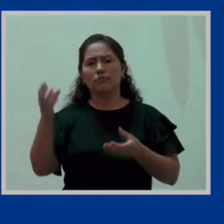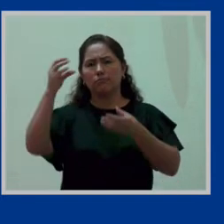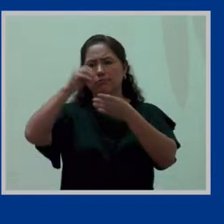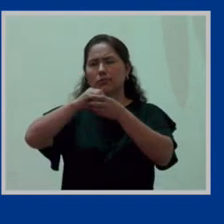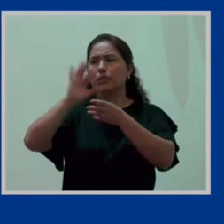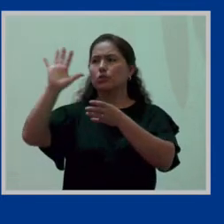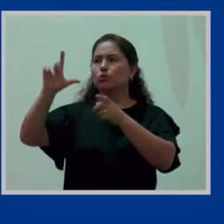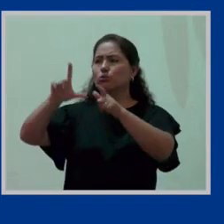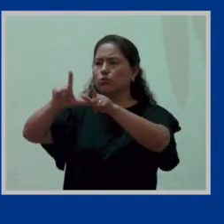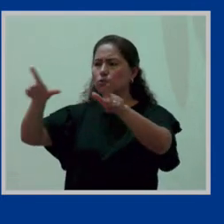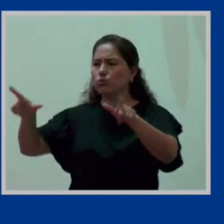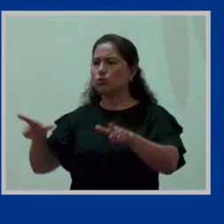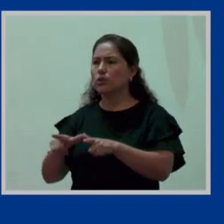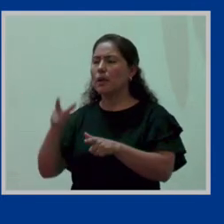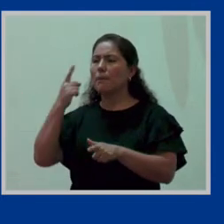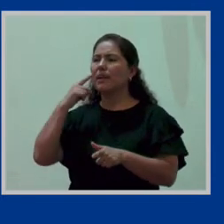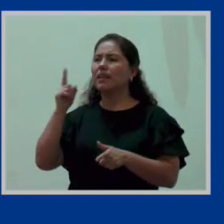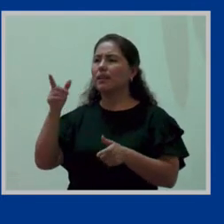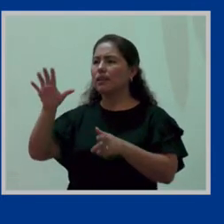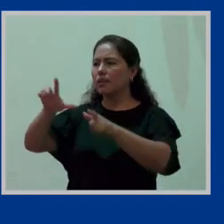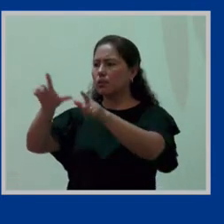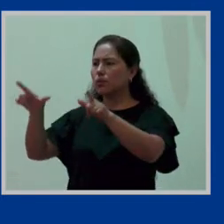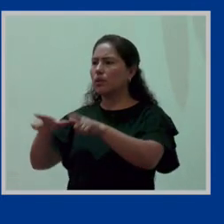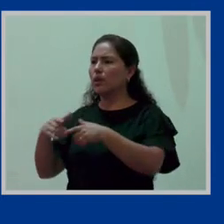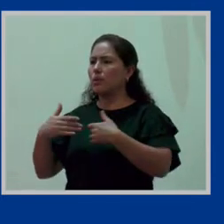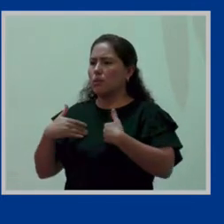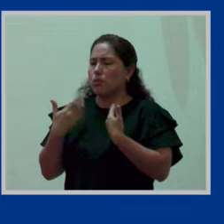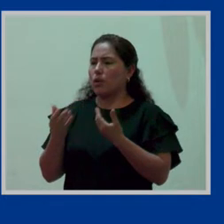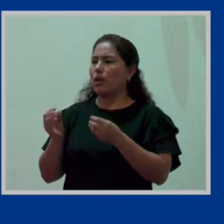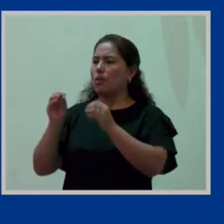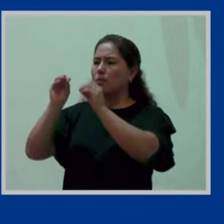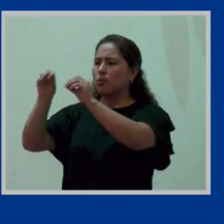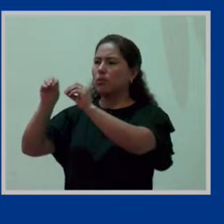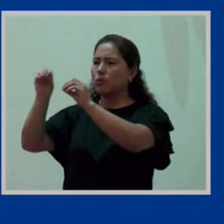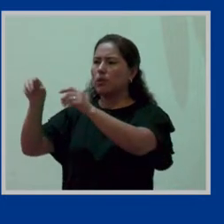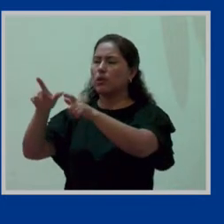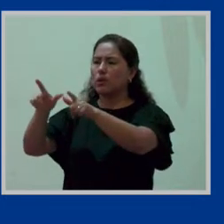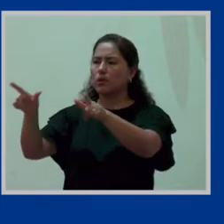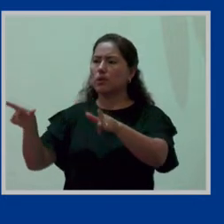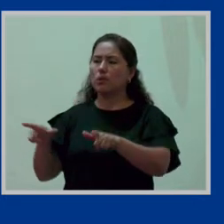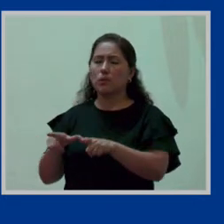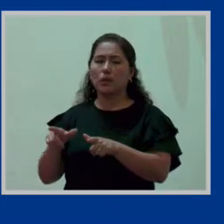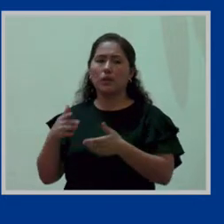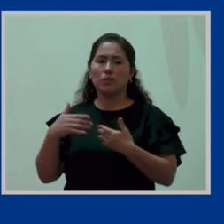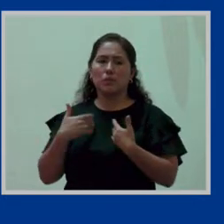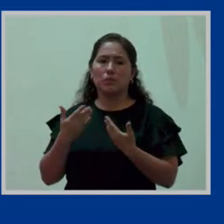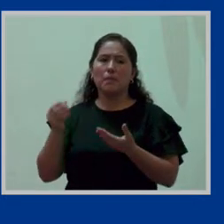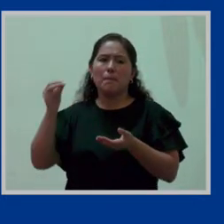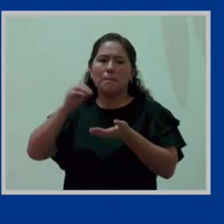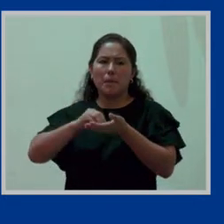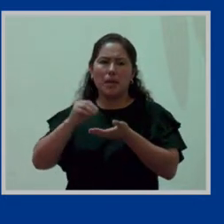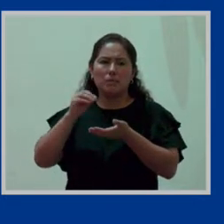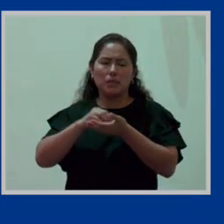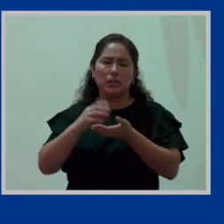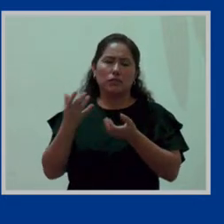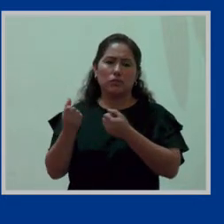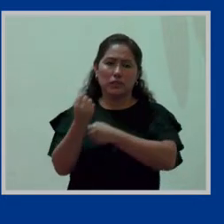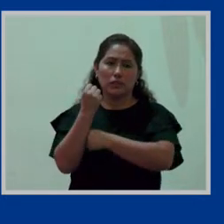favorable para que promueva una productividad mucho más fuerte